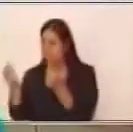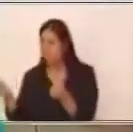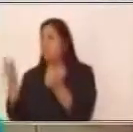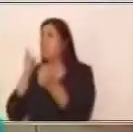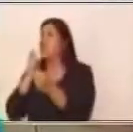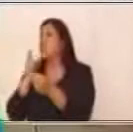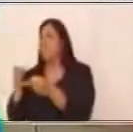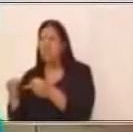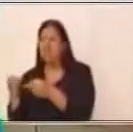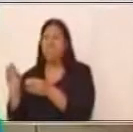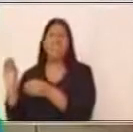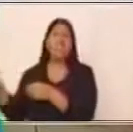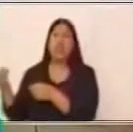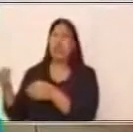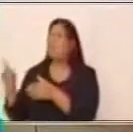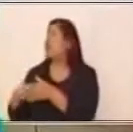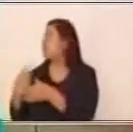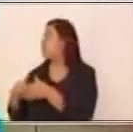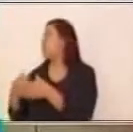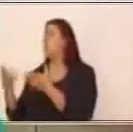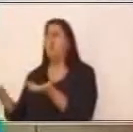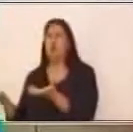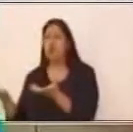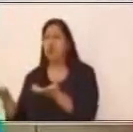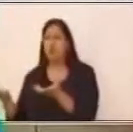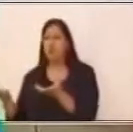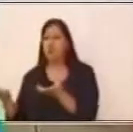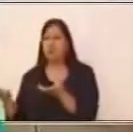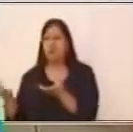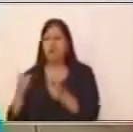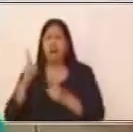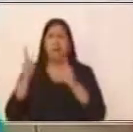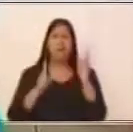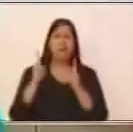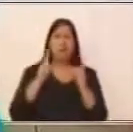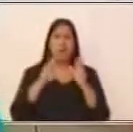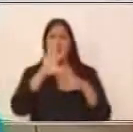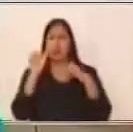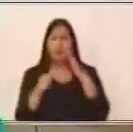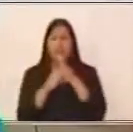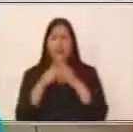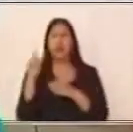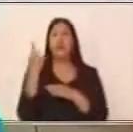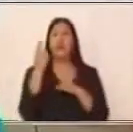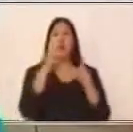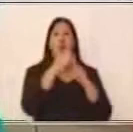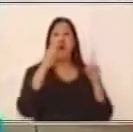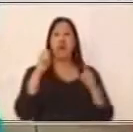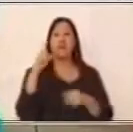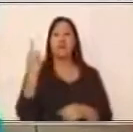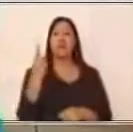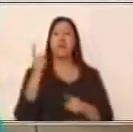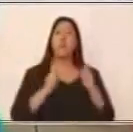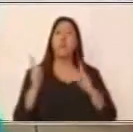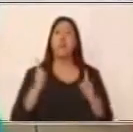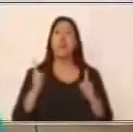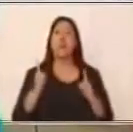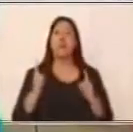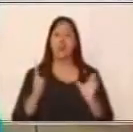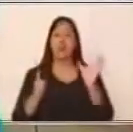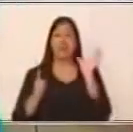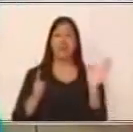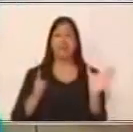¿Cuándo? No hay un contexto real. Entonces, ¿cuál de las dos es la oración principal? Muy bien. La